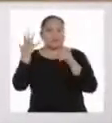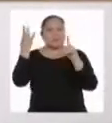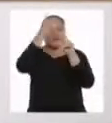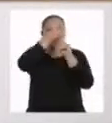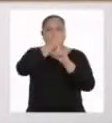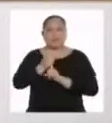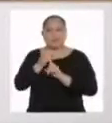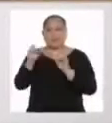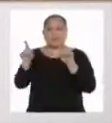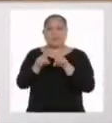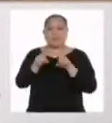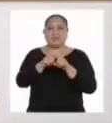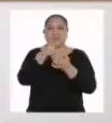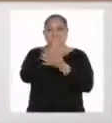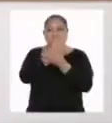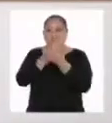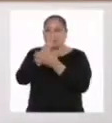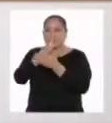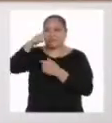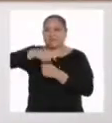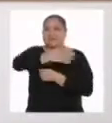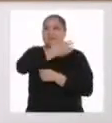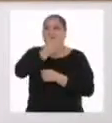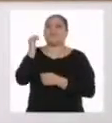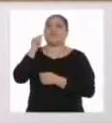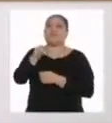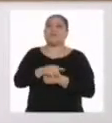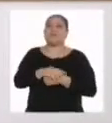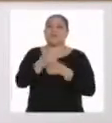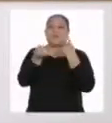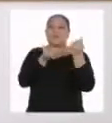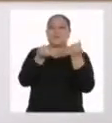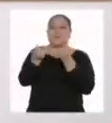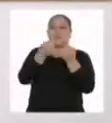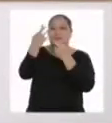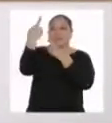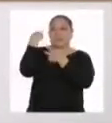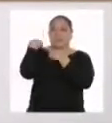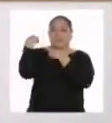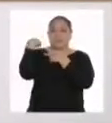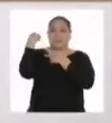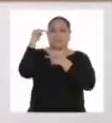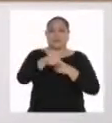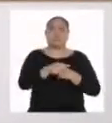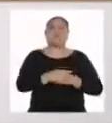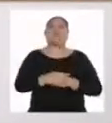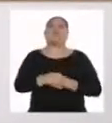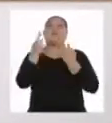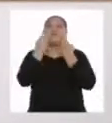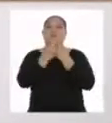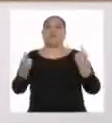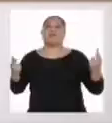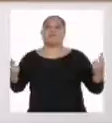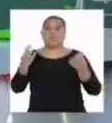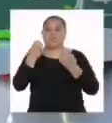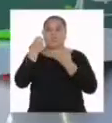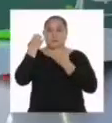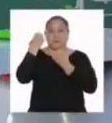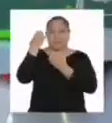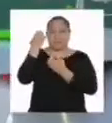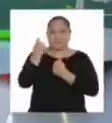logros y aspectos que debemos mejorar en cuanto a la gestión responsable de nuestros recursos económicos.